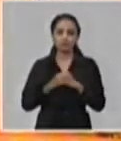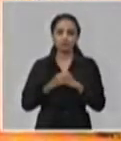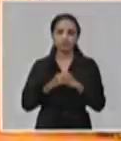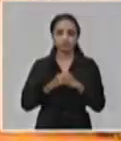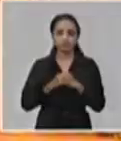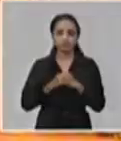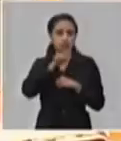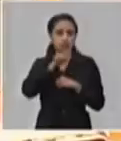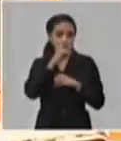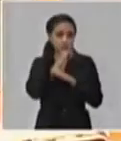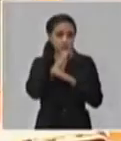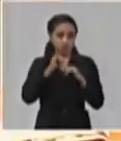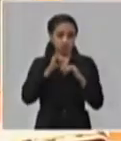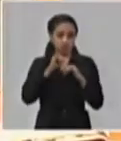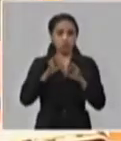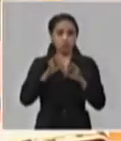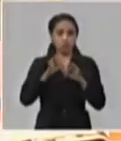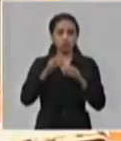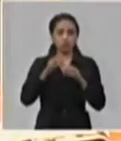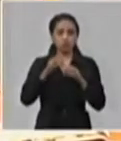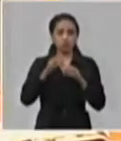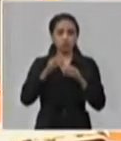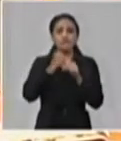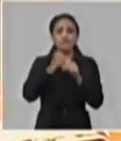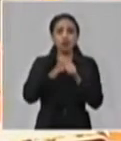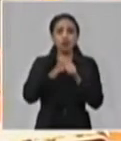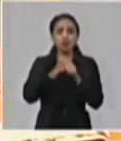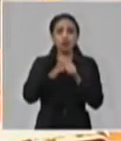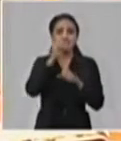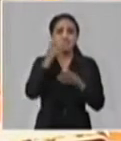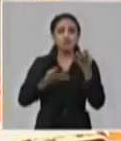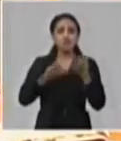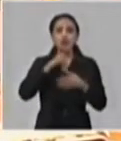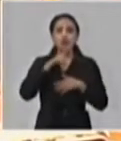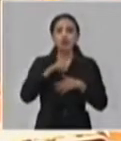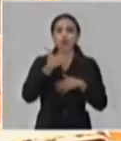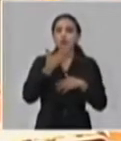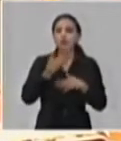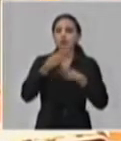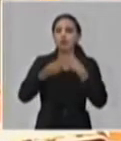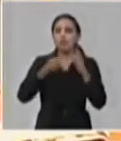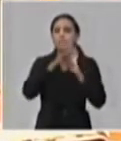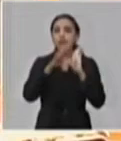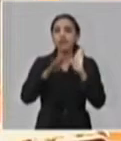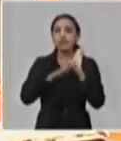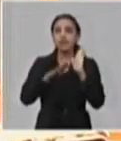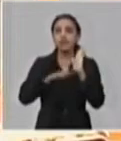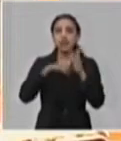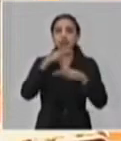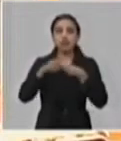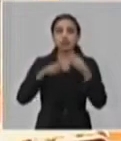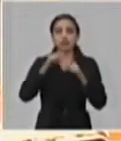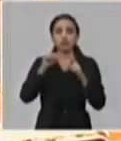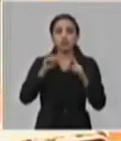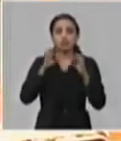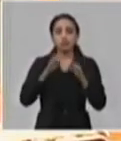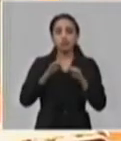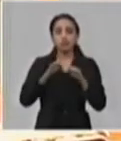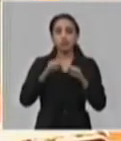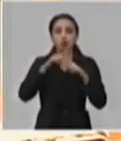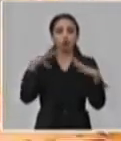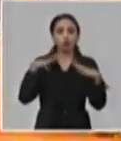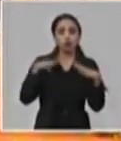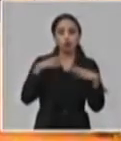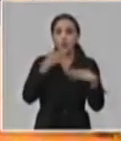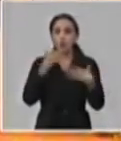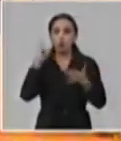se mostraba en la noticia de televisión un trabajo en la Marina de Cienfuegos, como un ejemplo también de las medidas que allí se han adoptado para el tema del turismo, la fluencia turística.